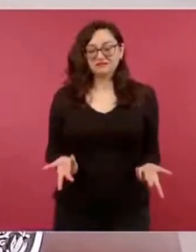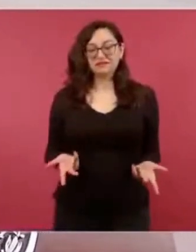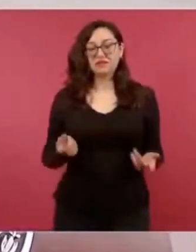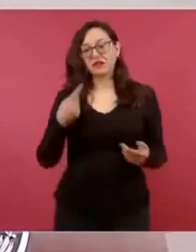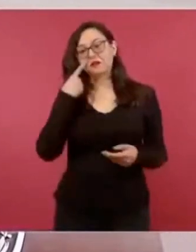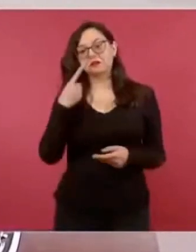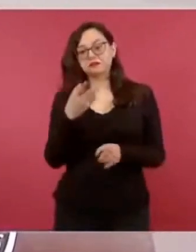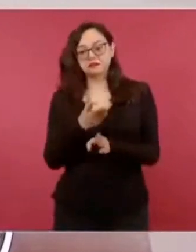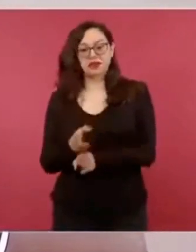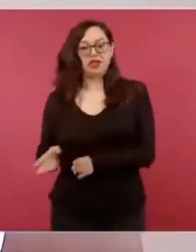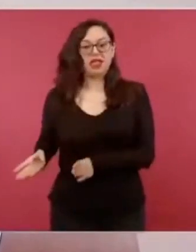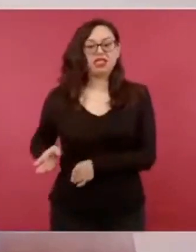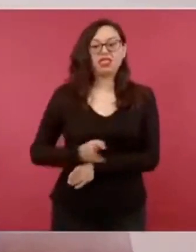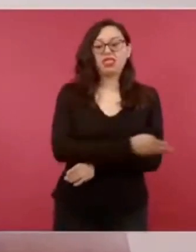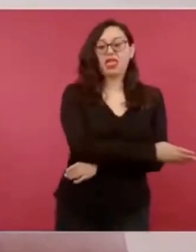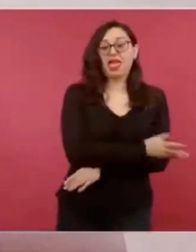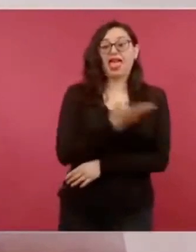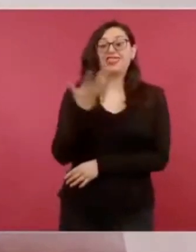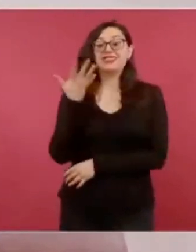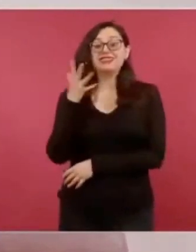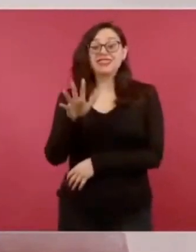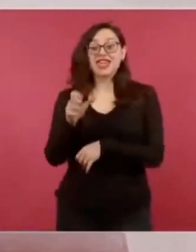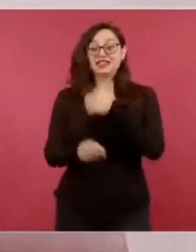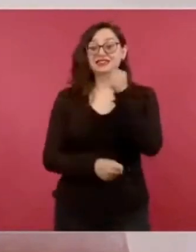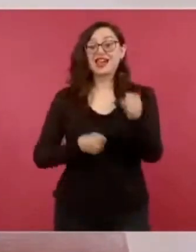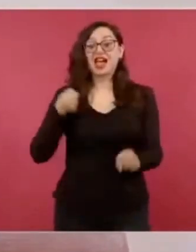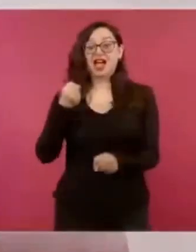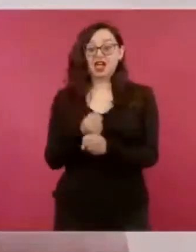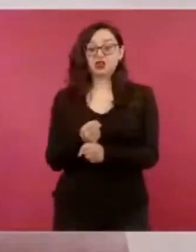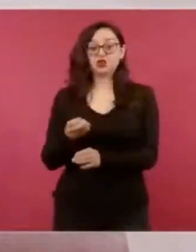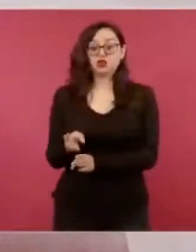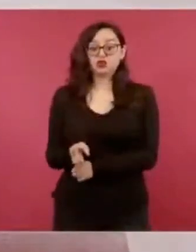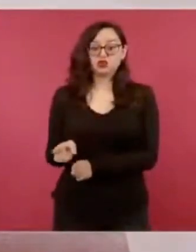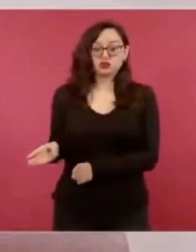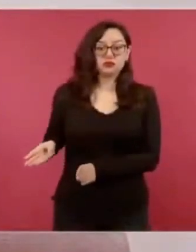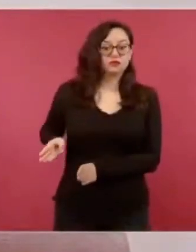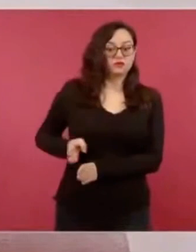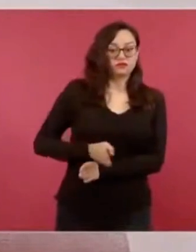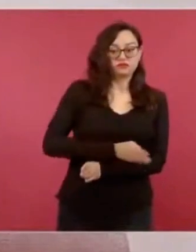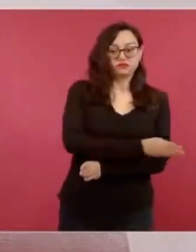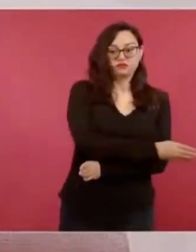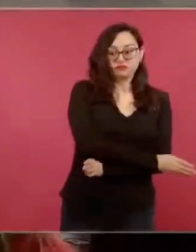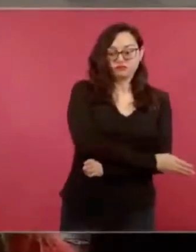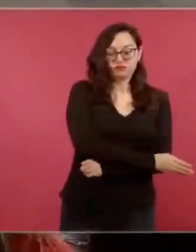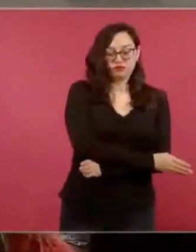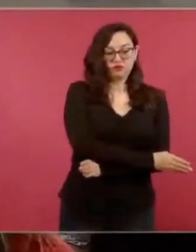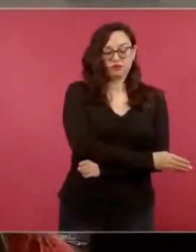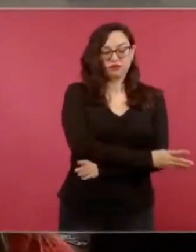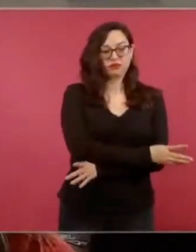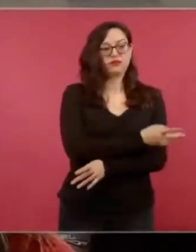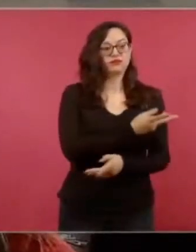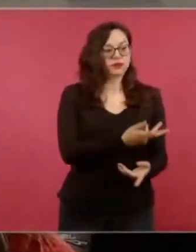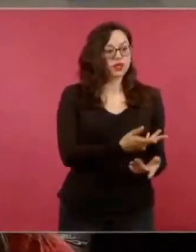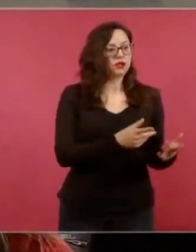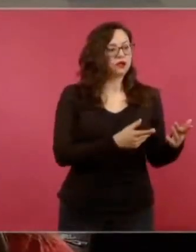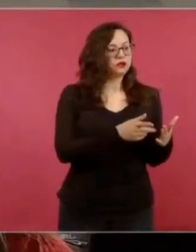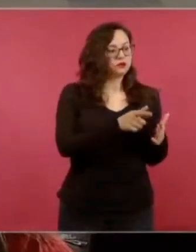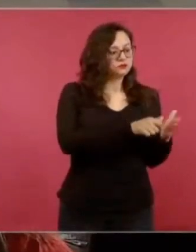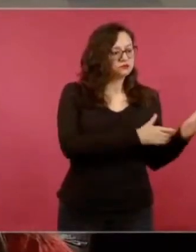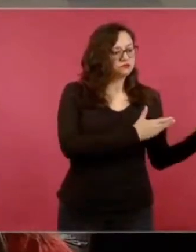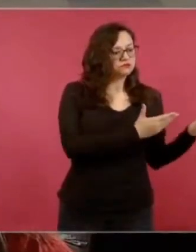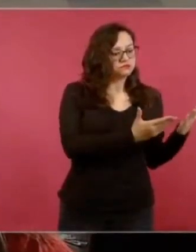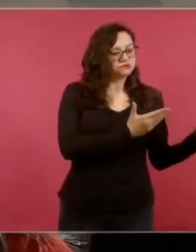periodo, es decir, en los 10 años anteriores, considerando de abril a abril se habían creado